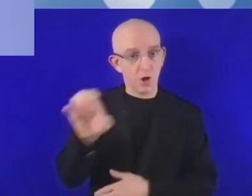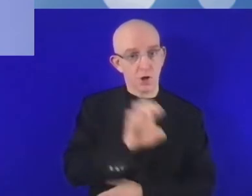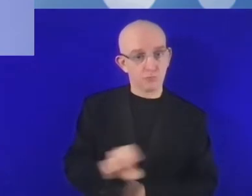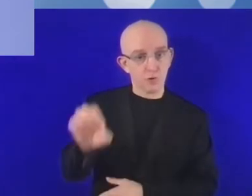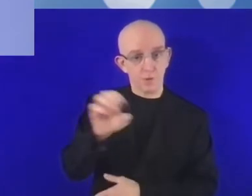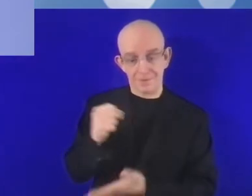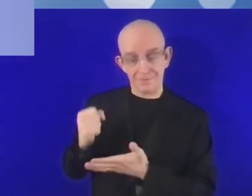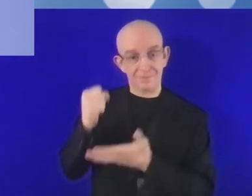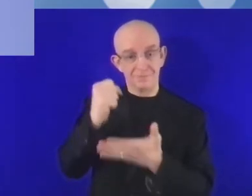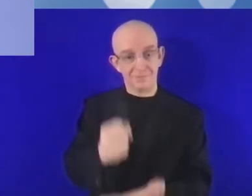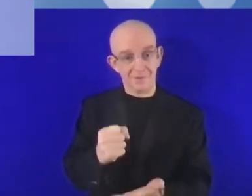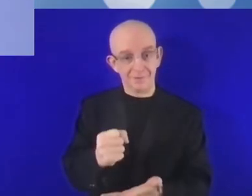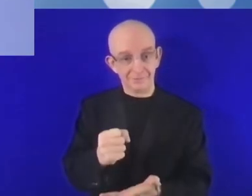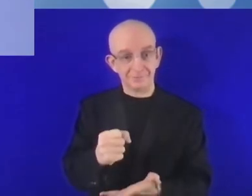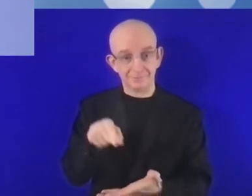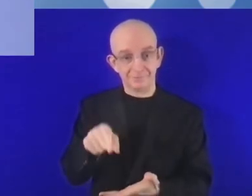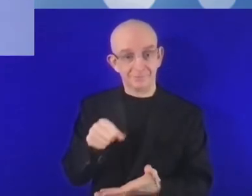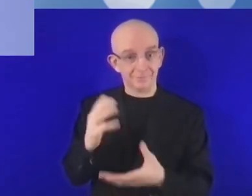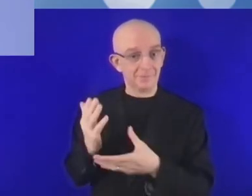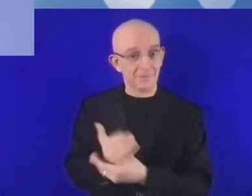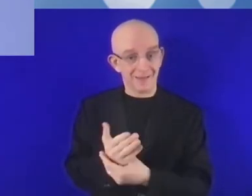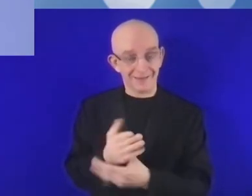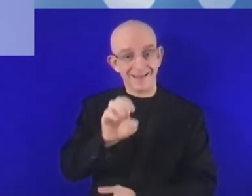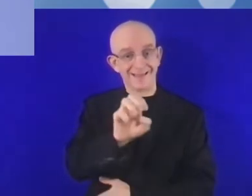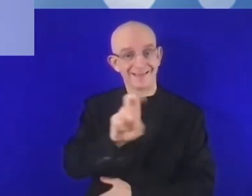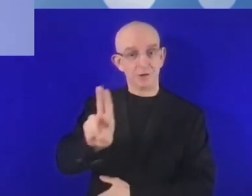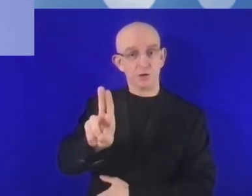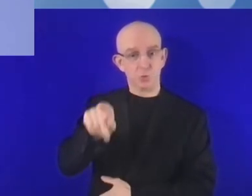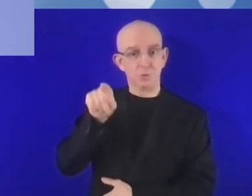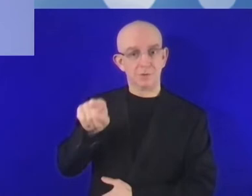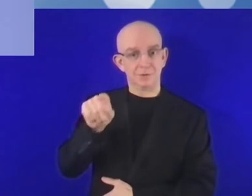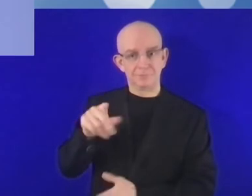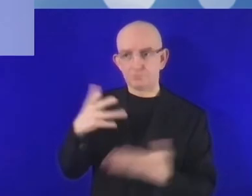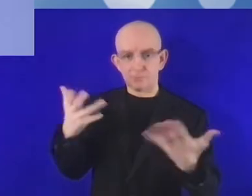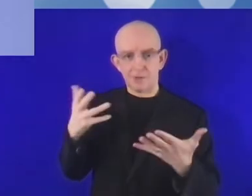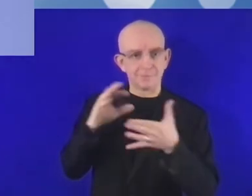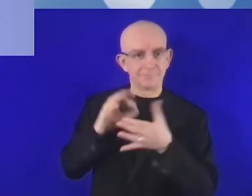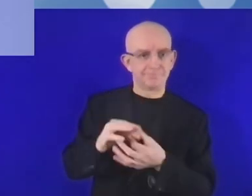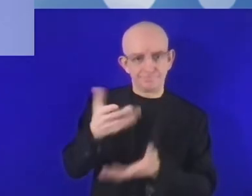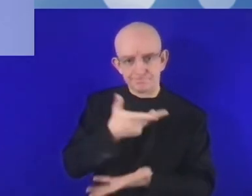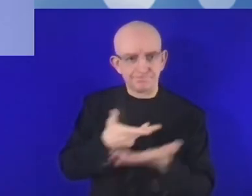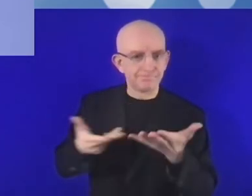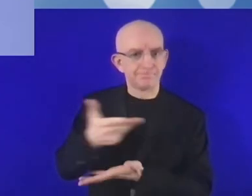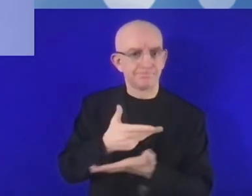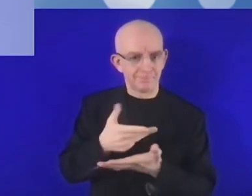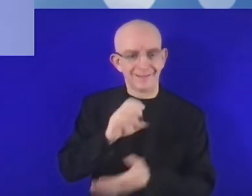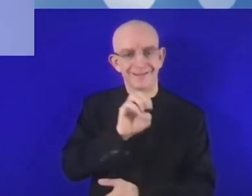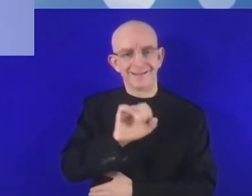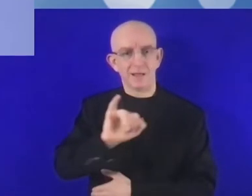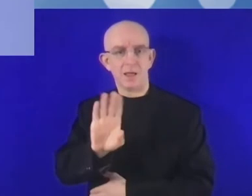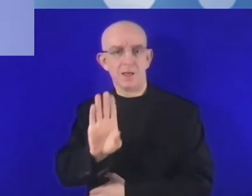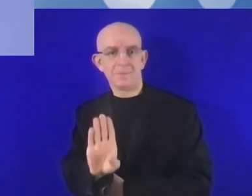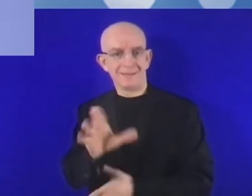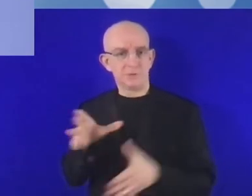extraordinario. El Banco Europeo de Inversiones